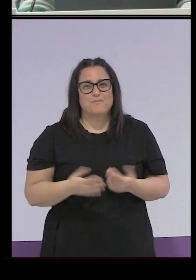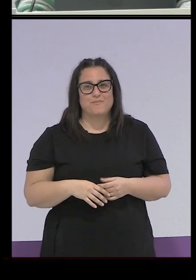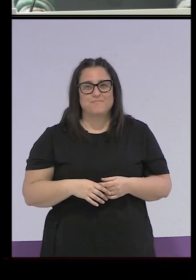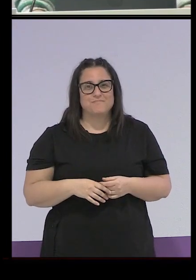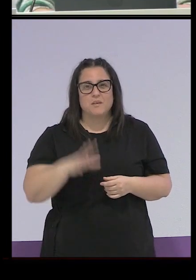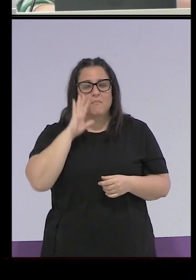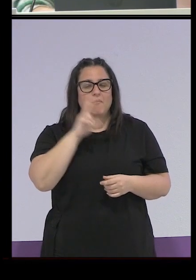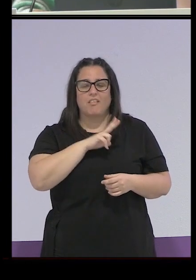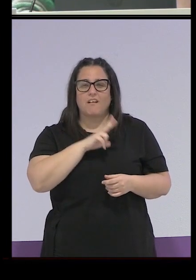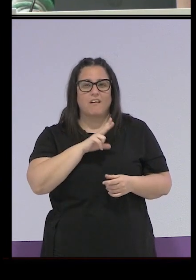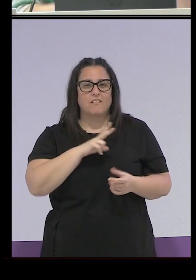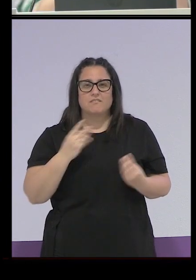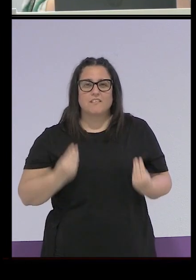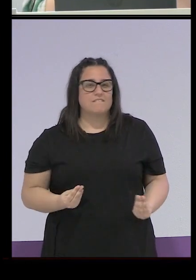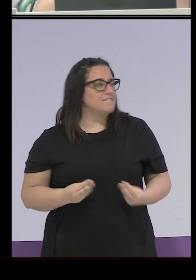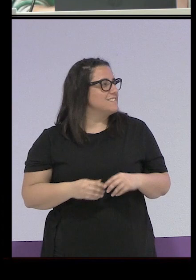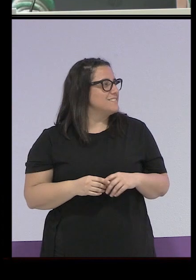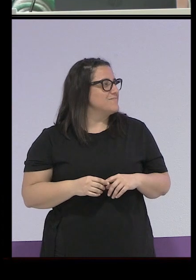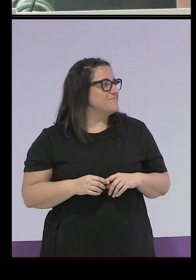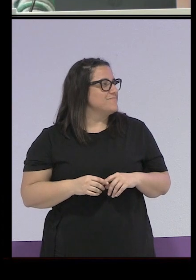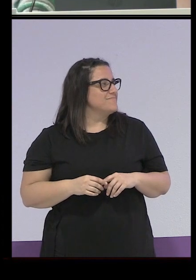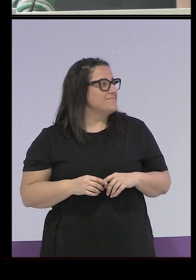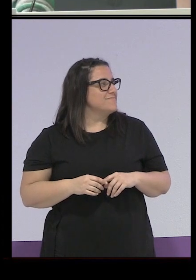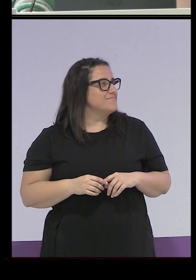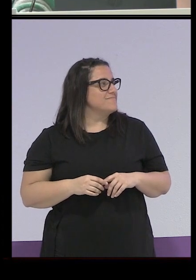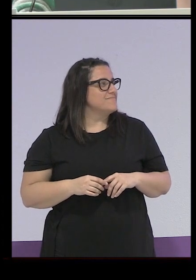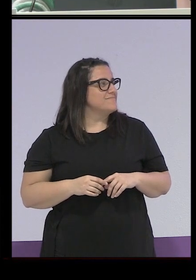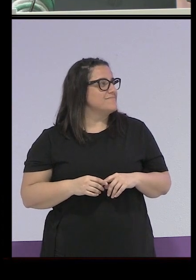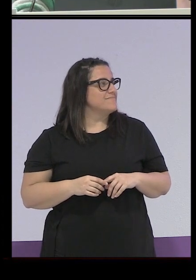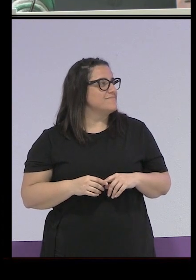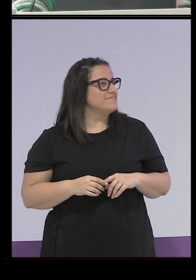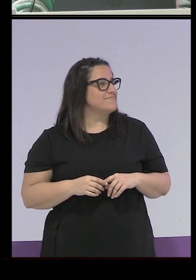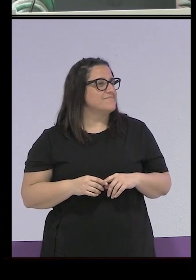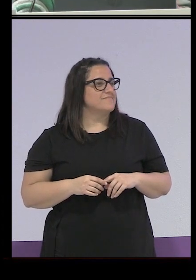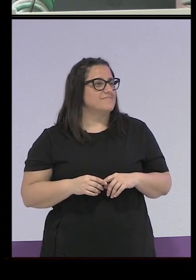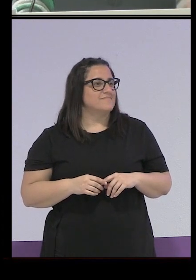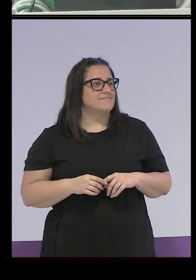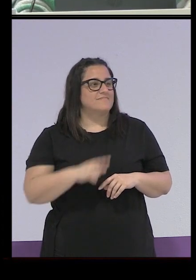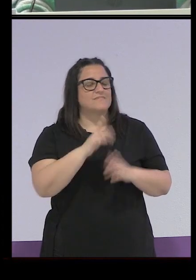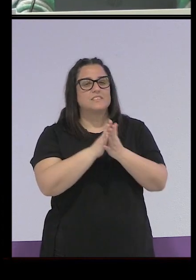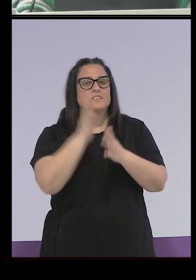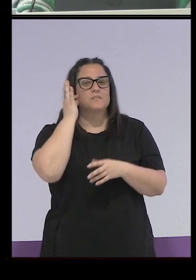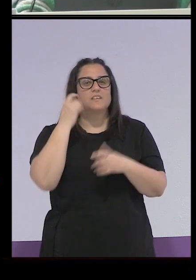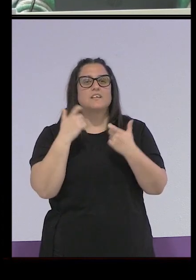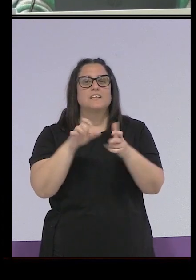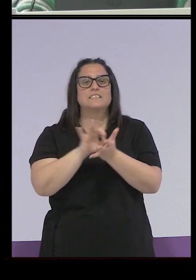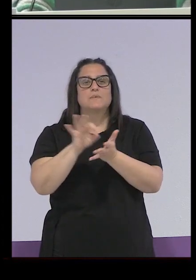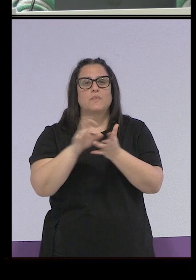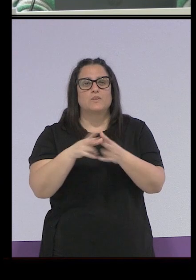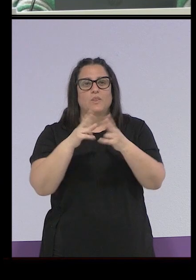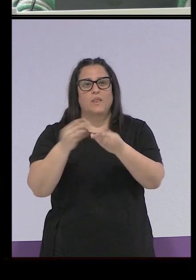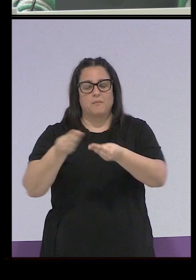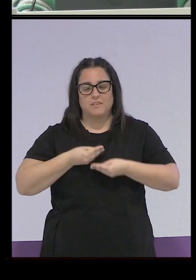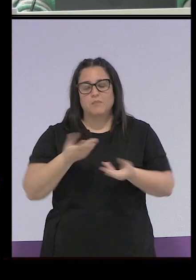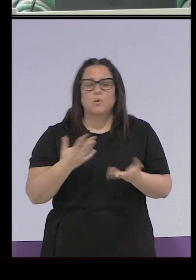Me parecen que van elegantísimas. Y justo ha venido una compa que me ha traído su cartilla del servicio social. Tampoco me voy a